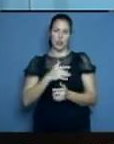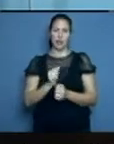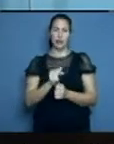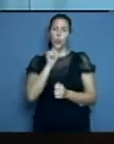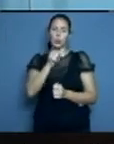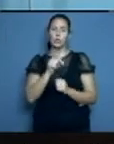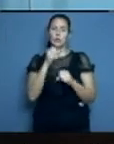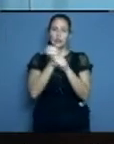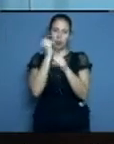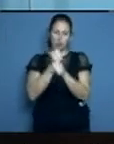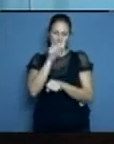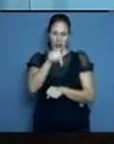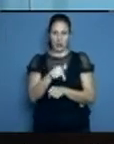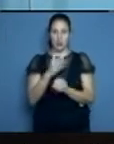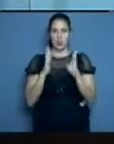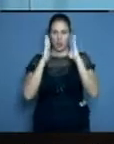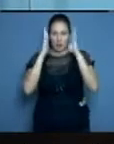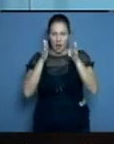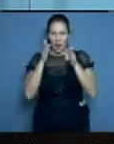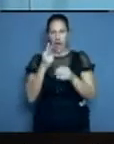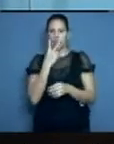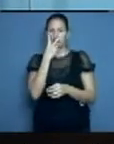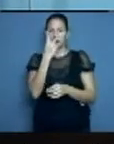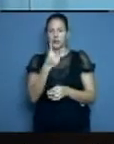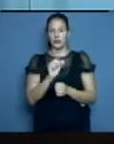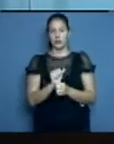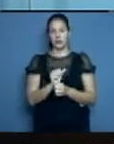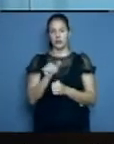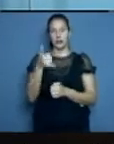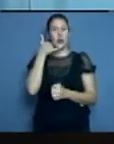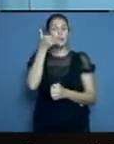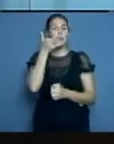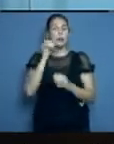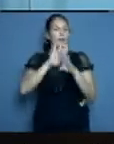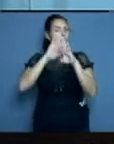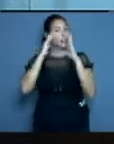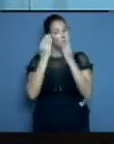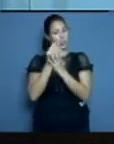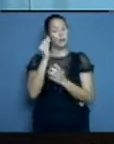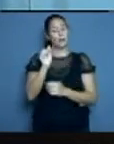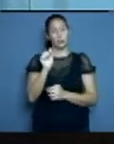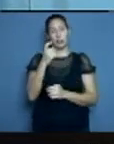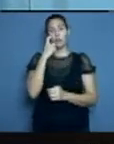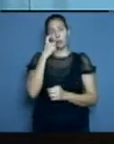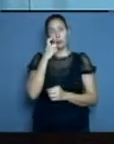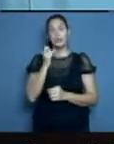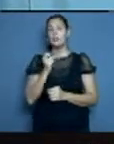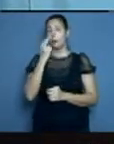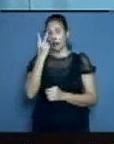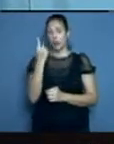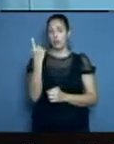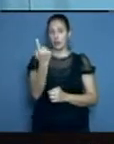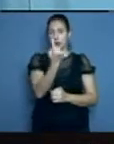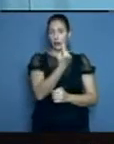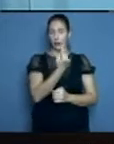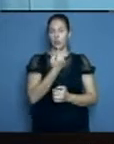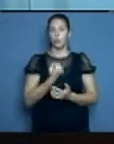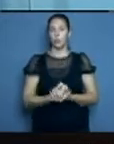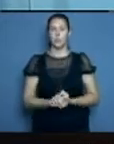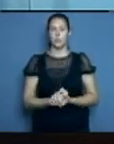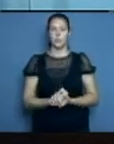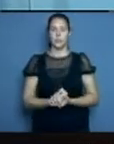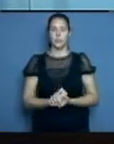usted le asigne la dirección del policlínico, porque es la vida de las personas. Por acá nos dicen también,